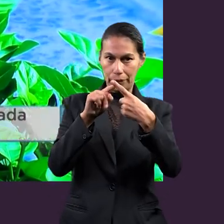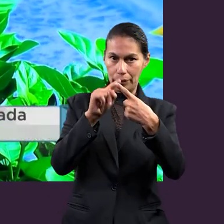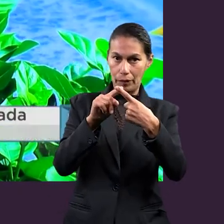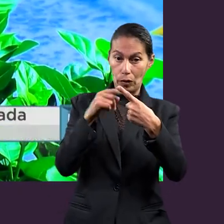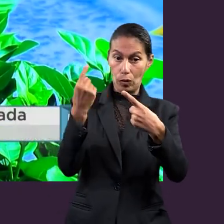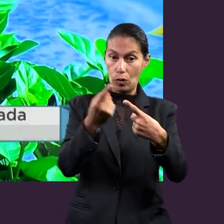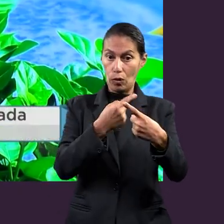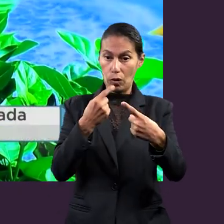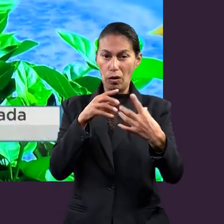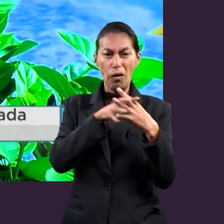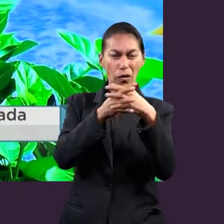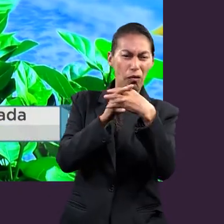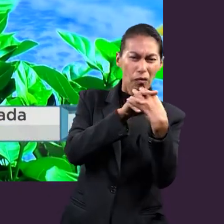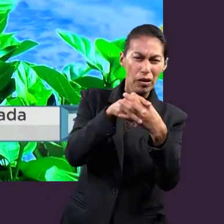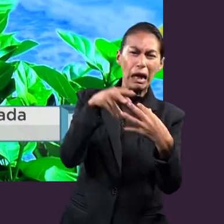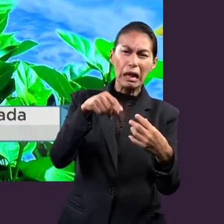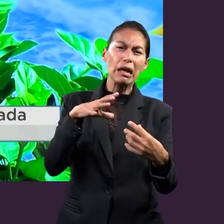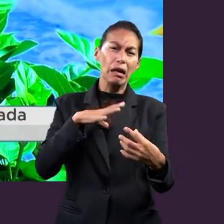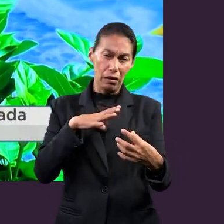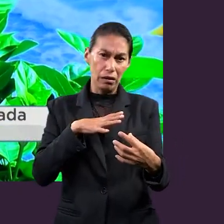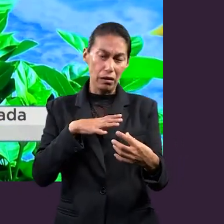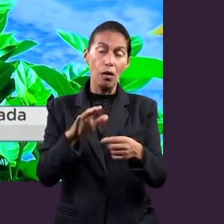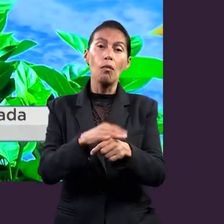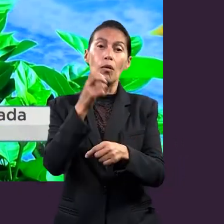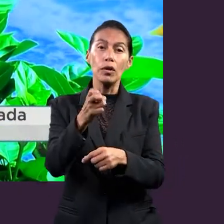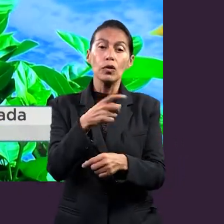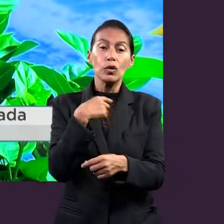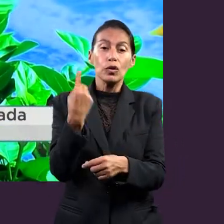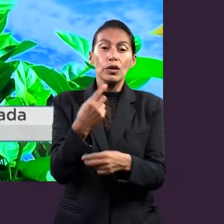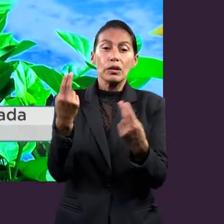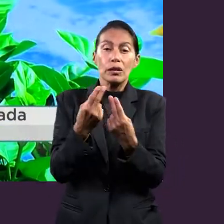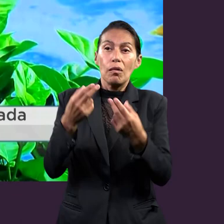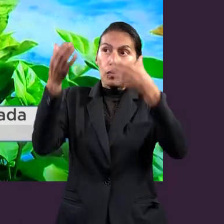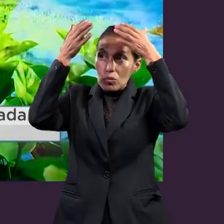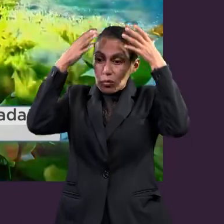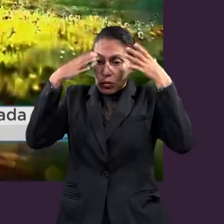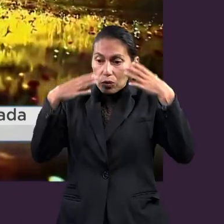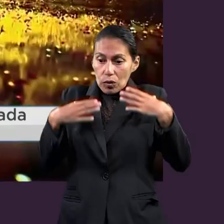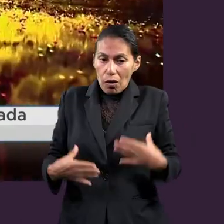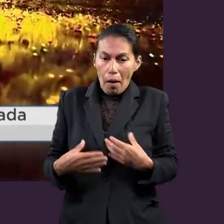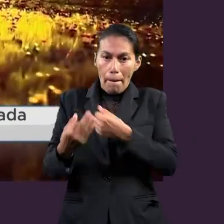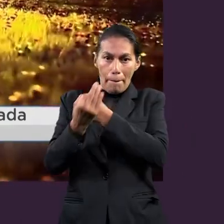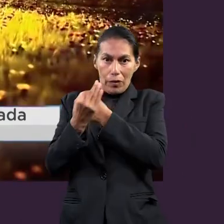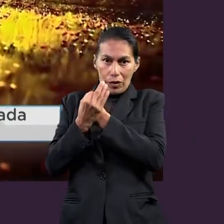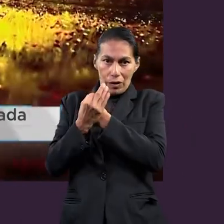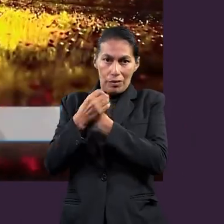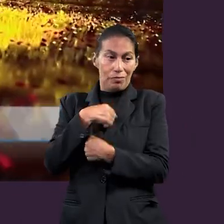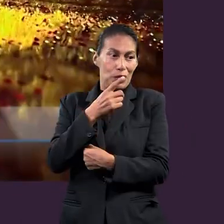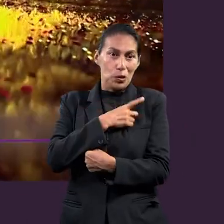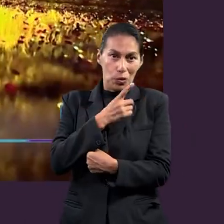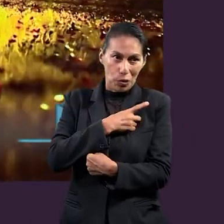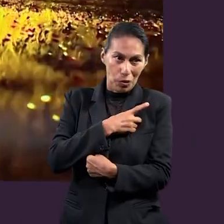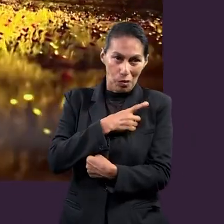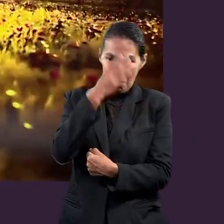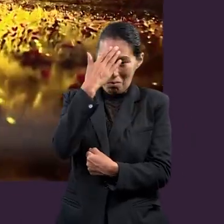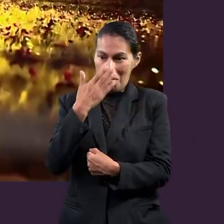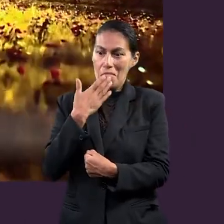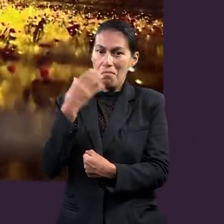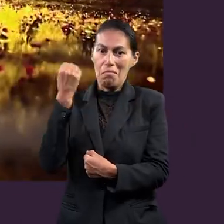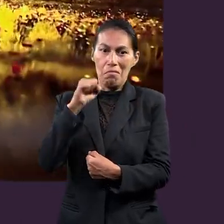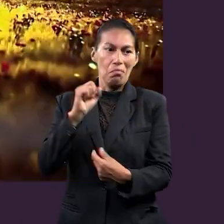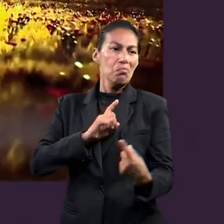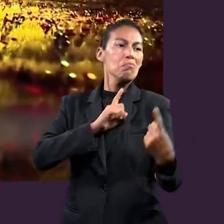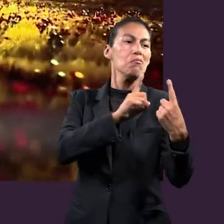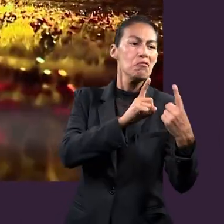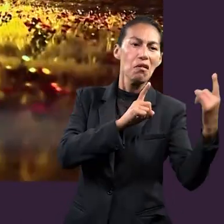que no olvidemos que estamos en un conflicto y necesitamos tener una armadura que nos proteja. Nosotros, por nosotros mismos, no tenemos